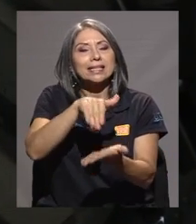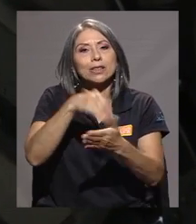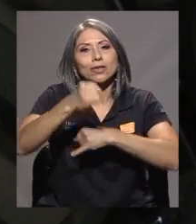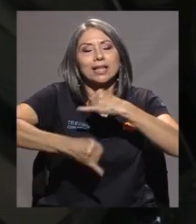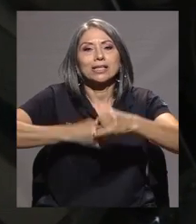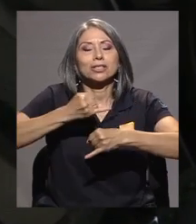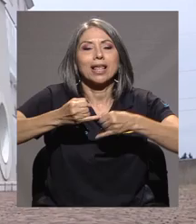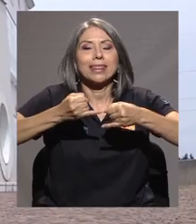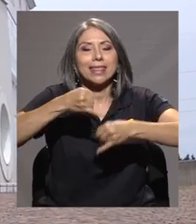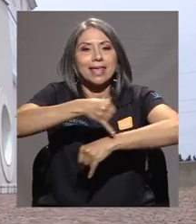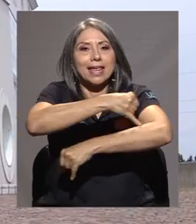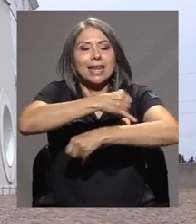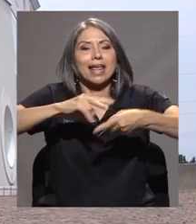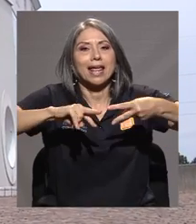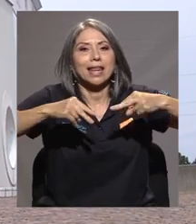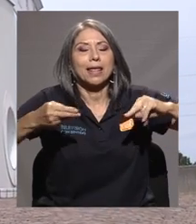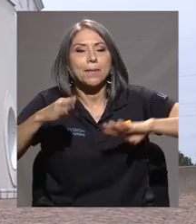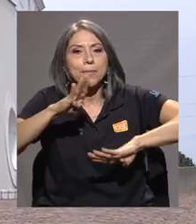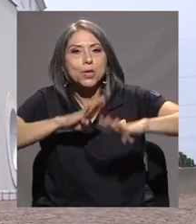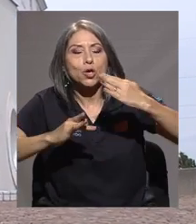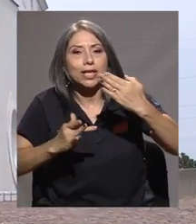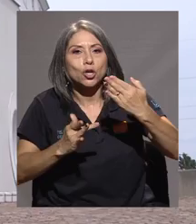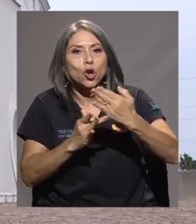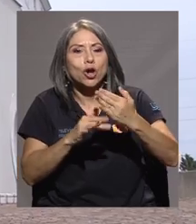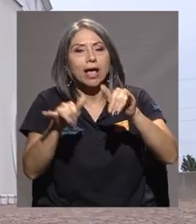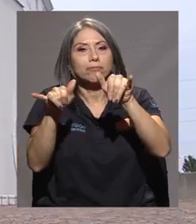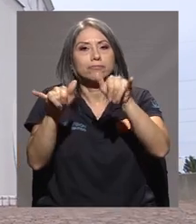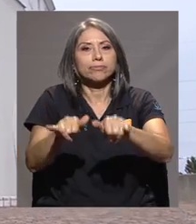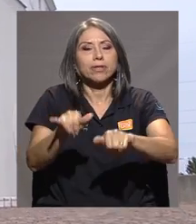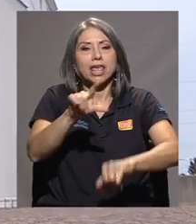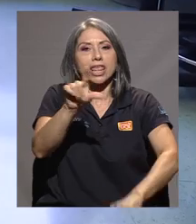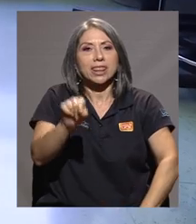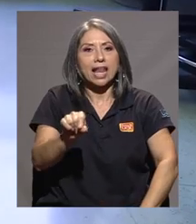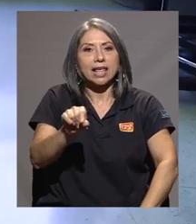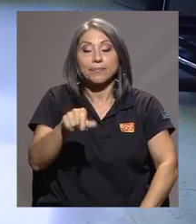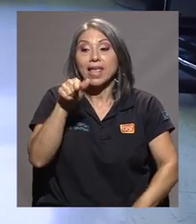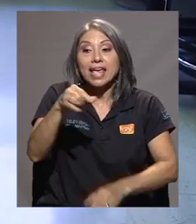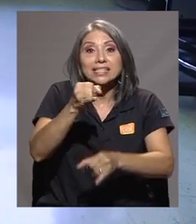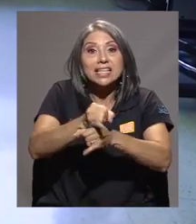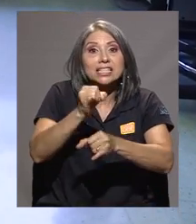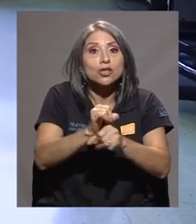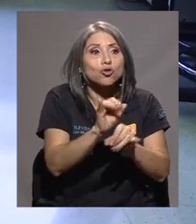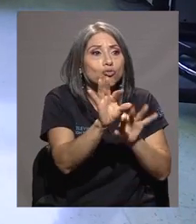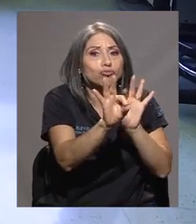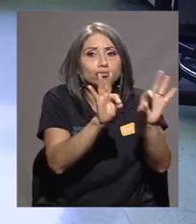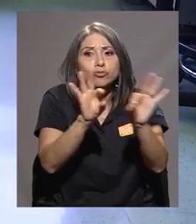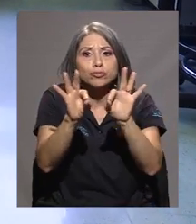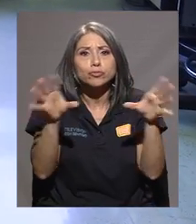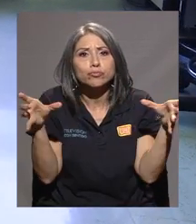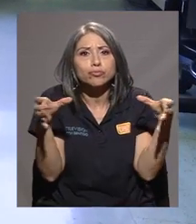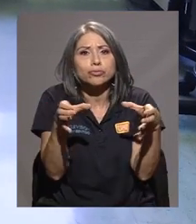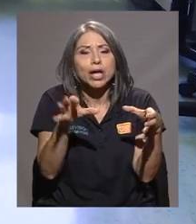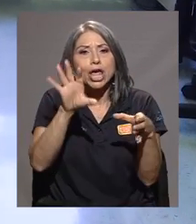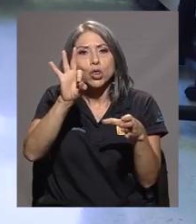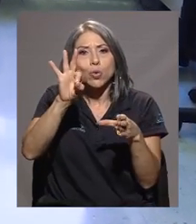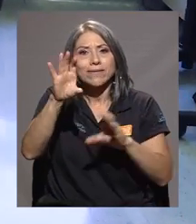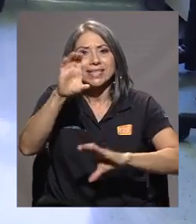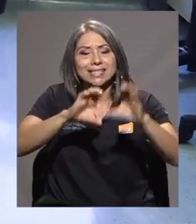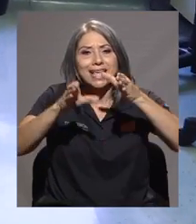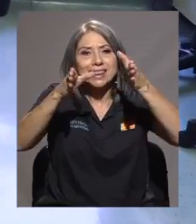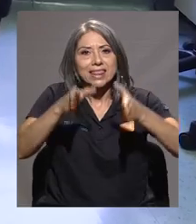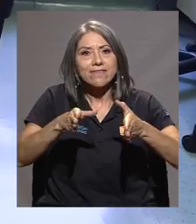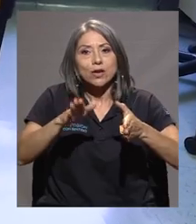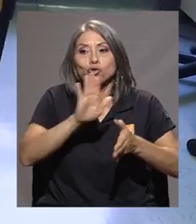de Ingeniería Genética y Biotecnología con sede en Italia. El instituto convocó a los nueve científicos